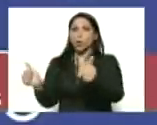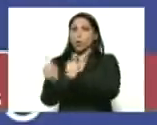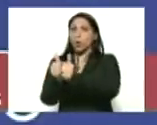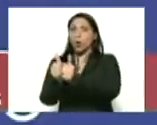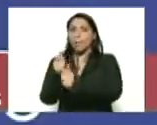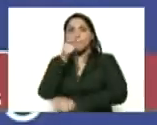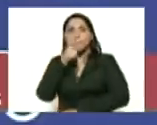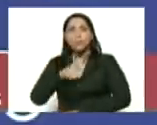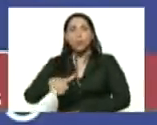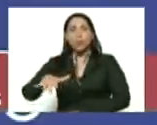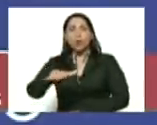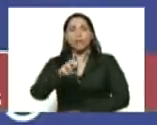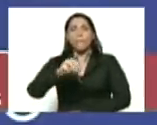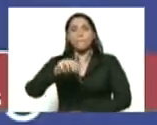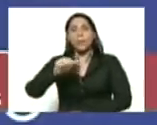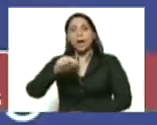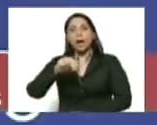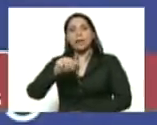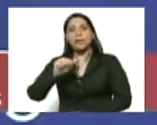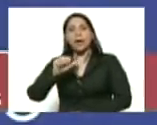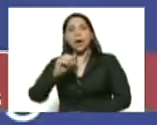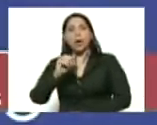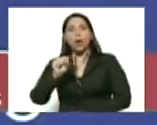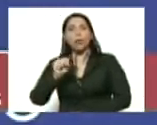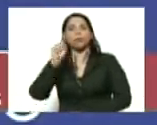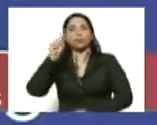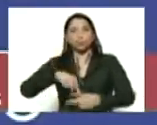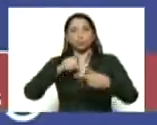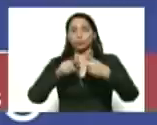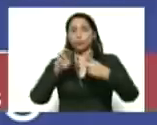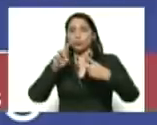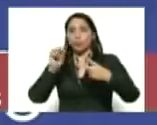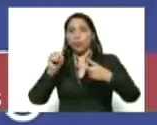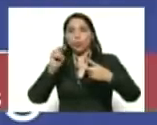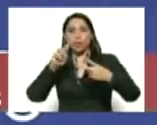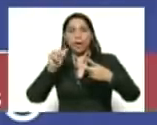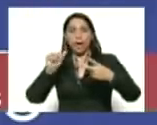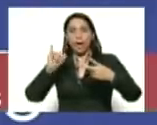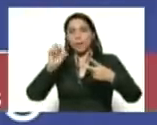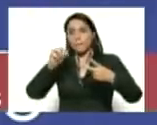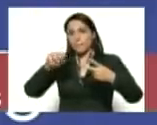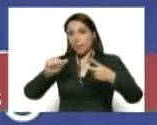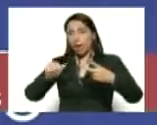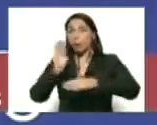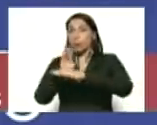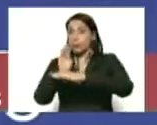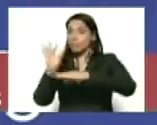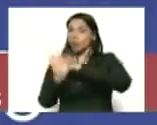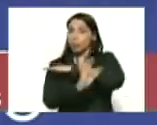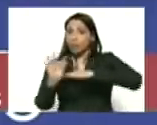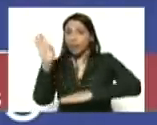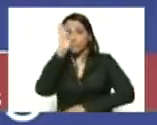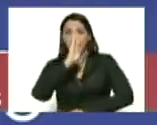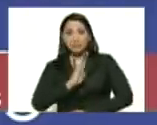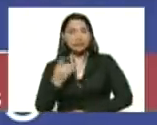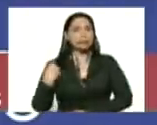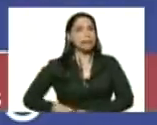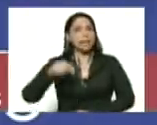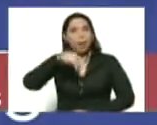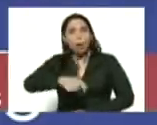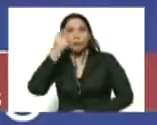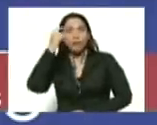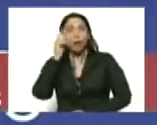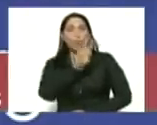Manaos, de Roraima, del Amazonas brasileño. Y a cuidar la frontera, pues. A cuidar la frontera. Brasil tiene el día de hoy